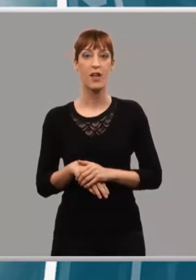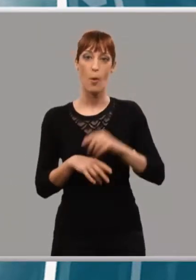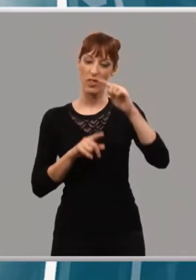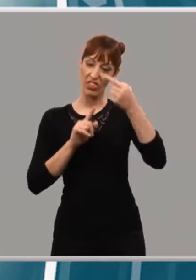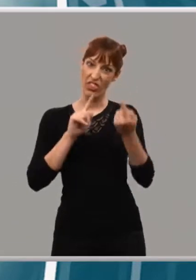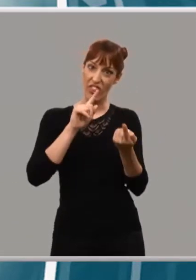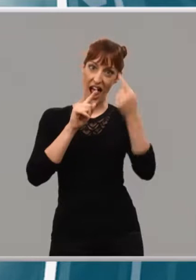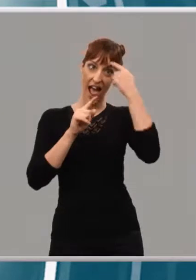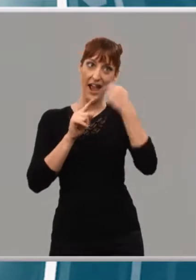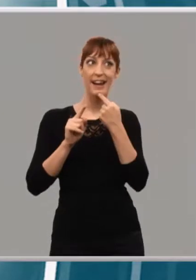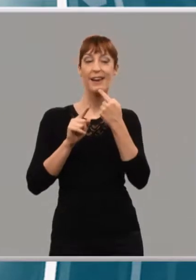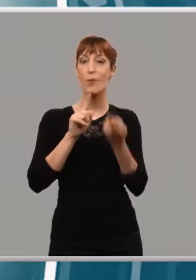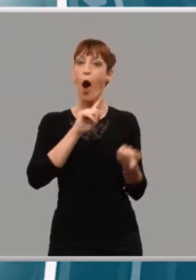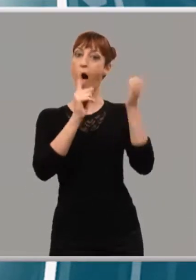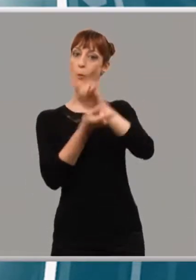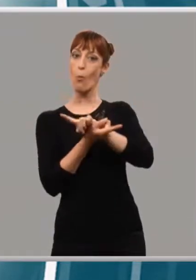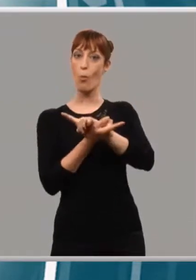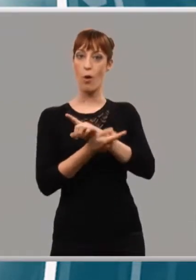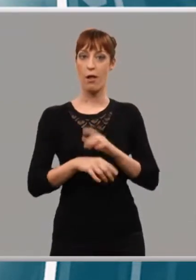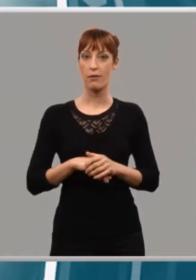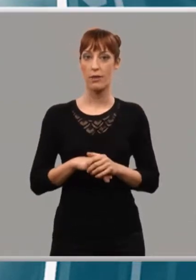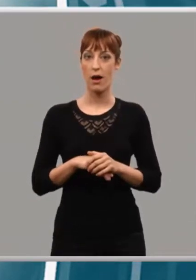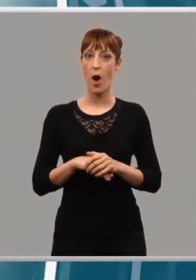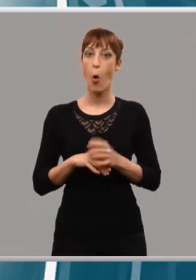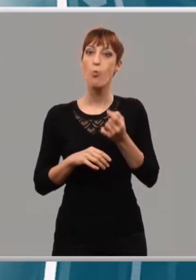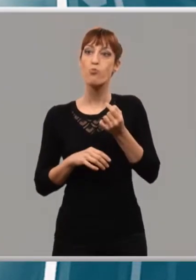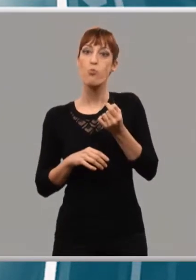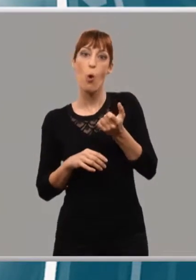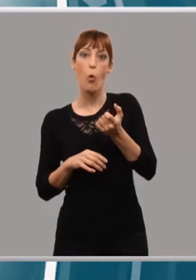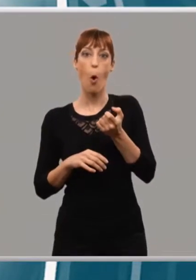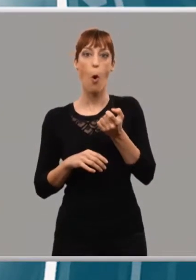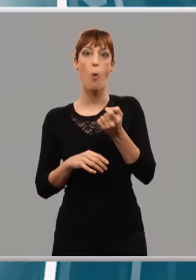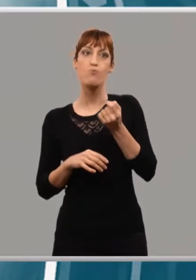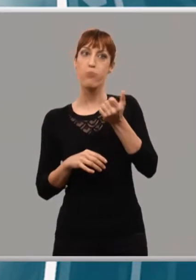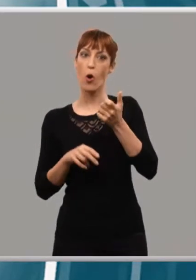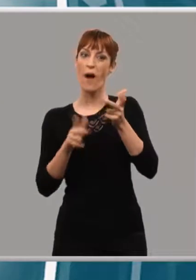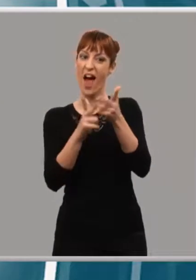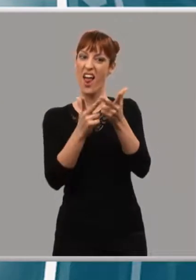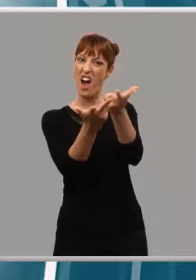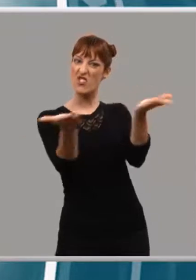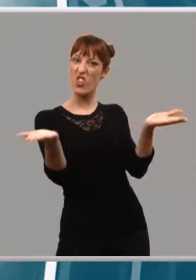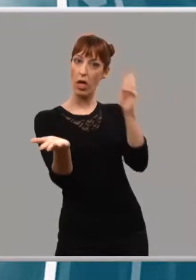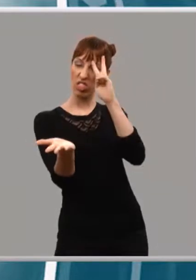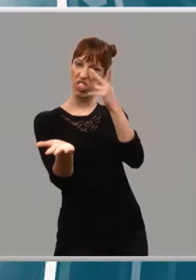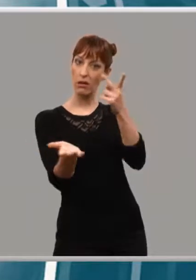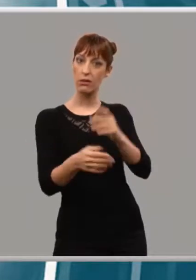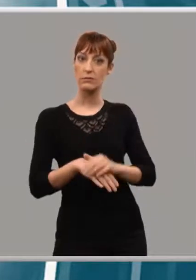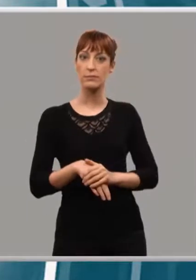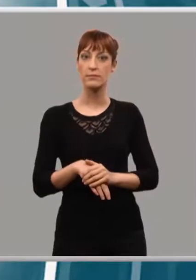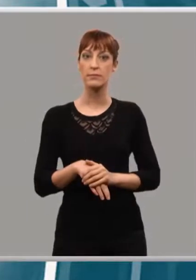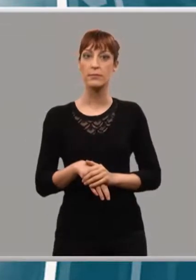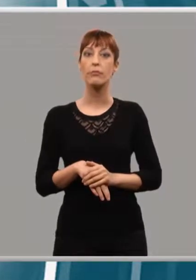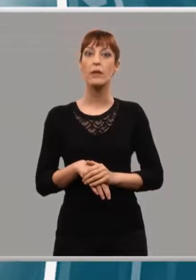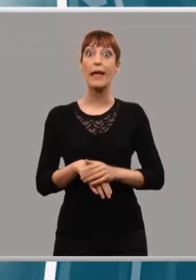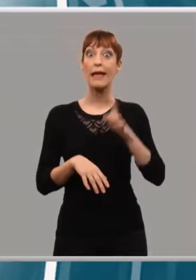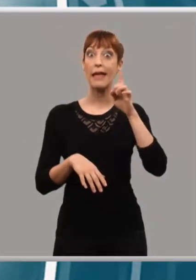poco a solo, un poco a la sociedad. Y se las han hecho llegar también a quienes tienen